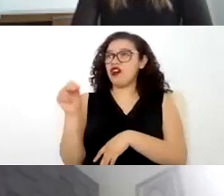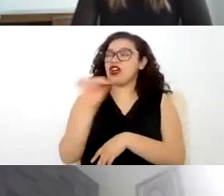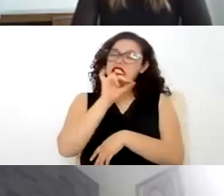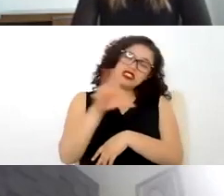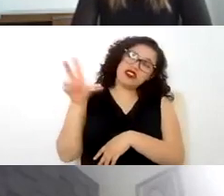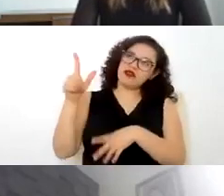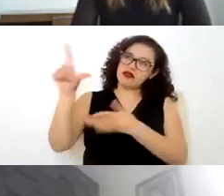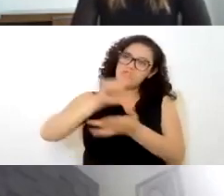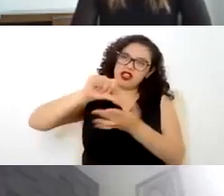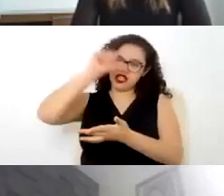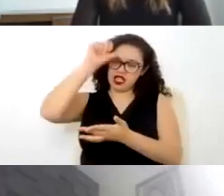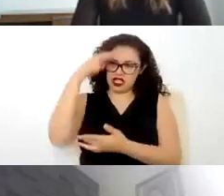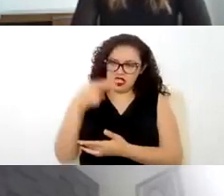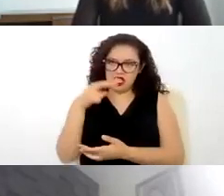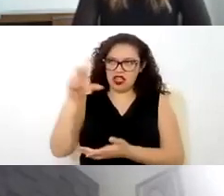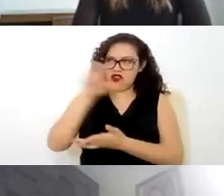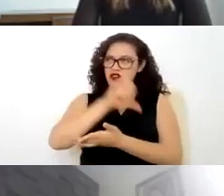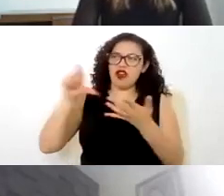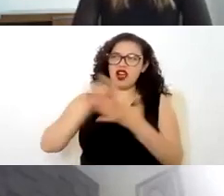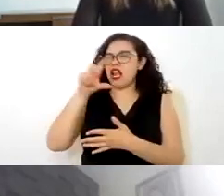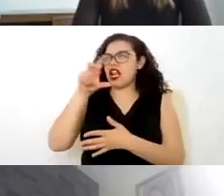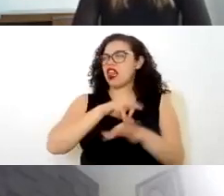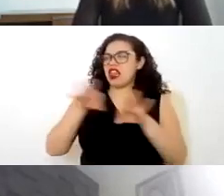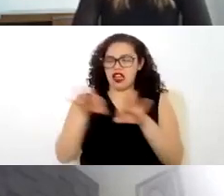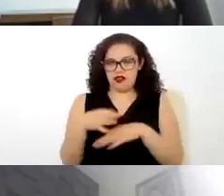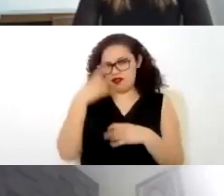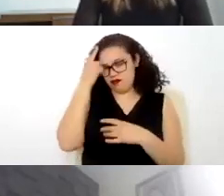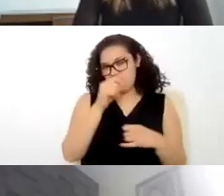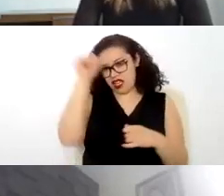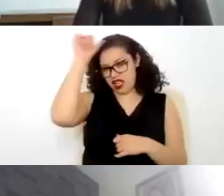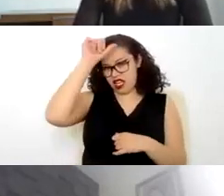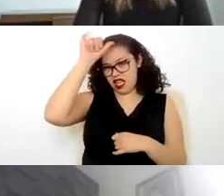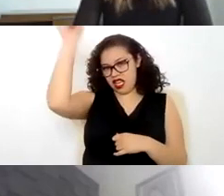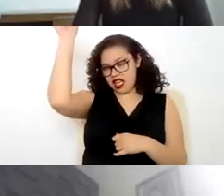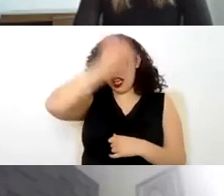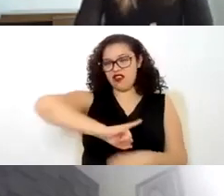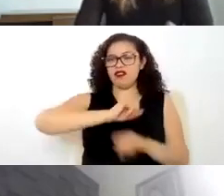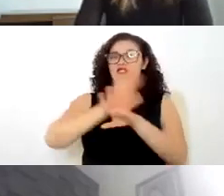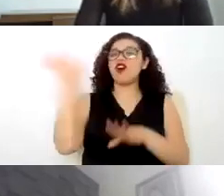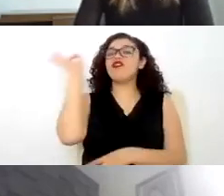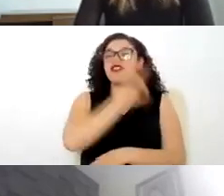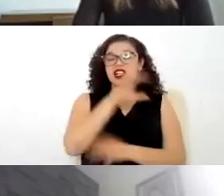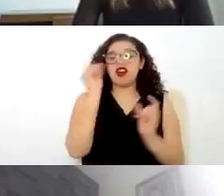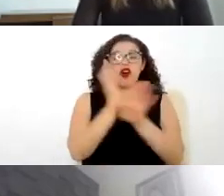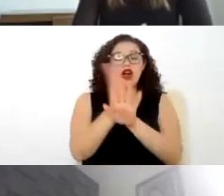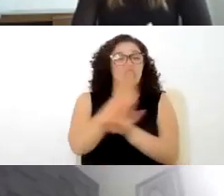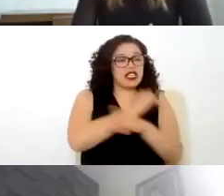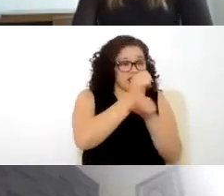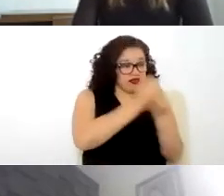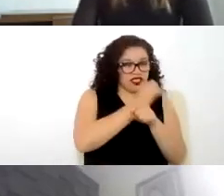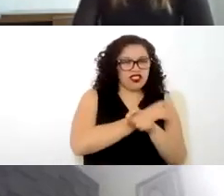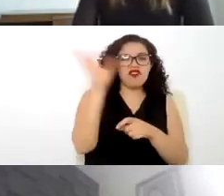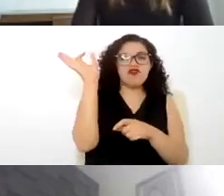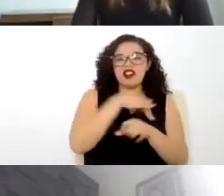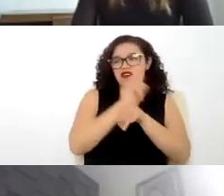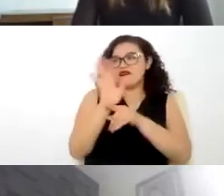trabajo y cuando el patrón presente información falsa ante alguna autoridad o inspección previa que suele pasar